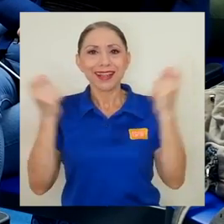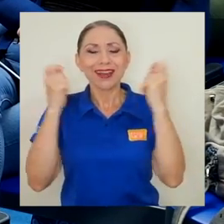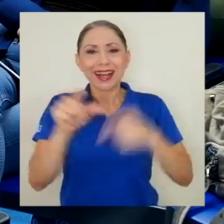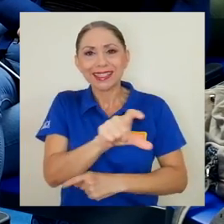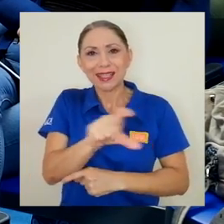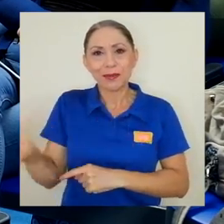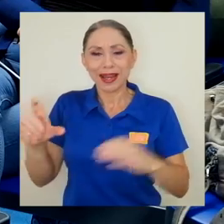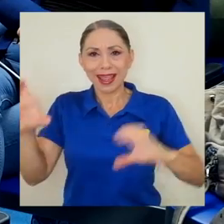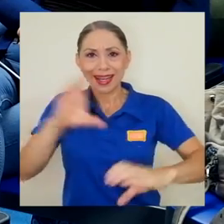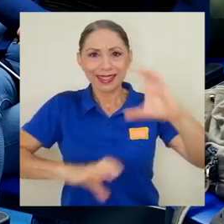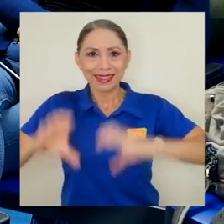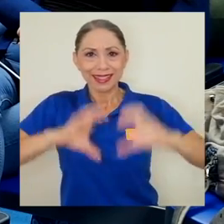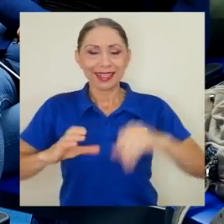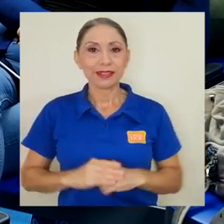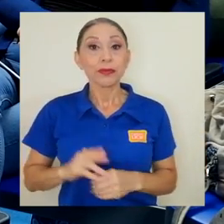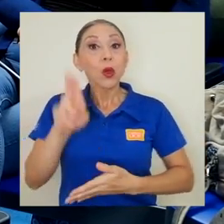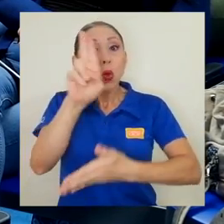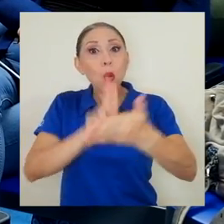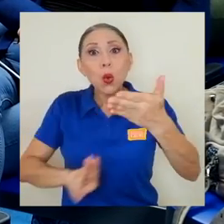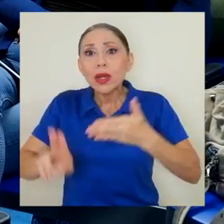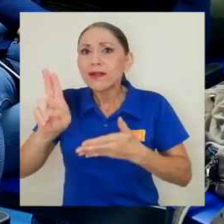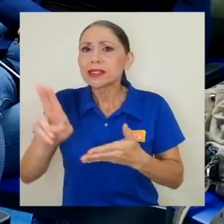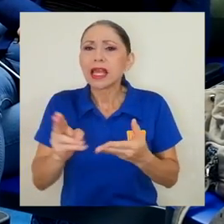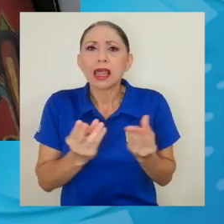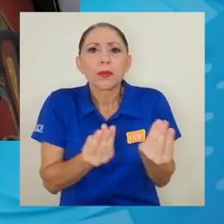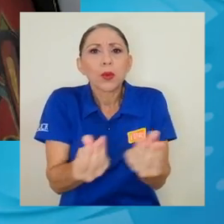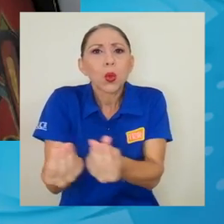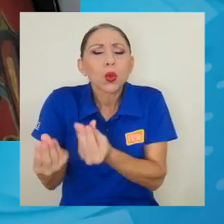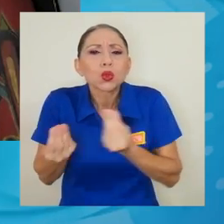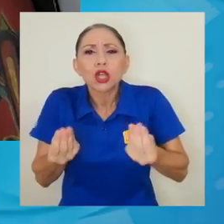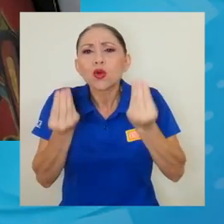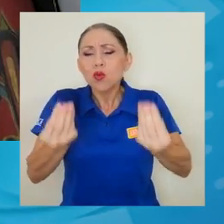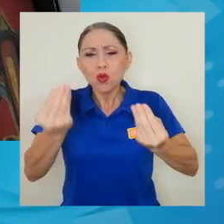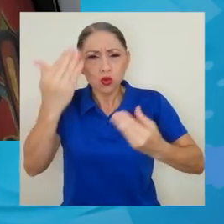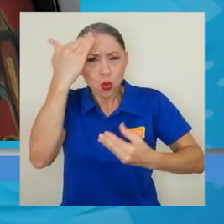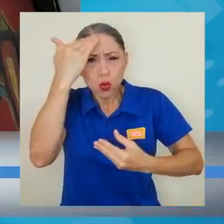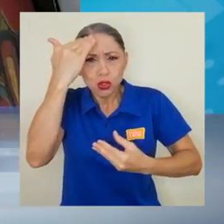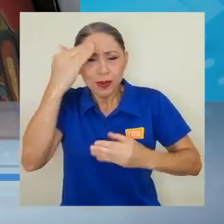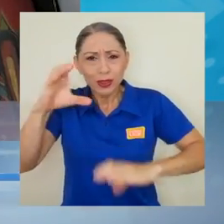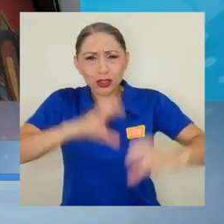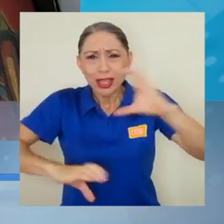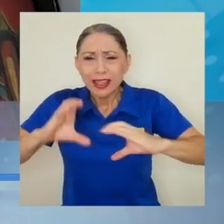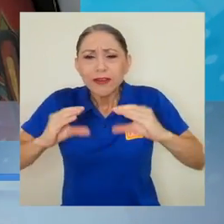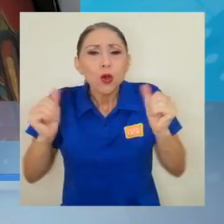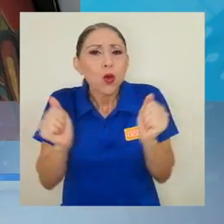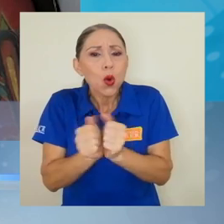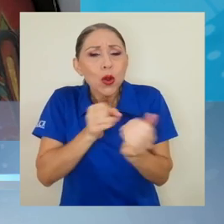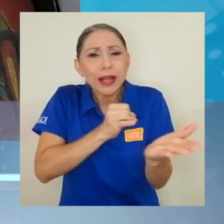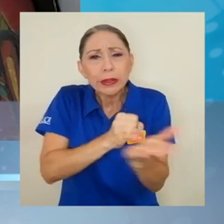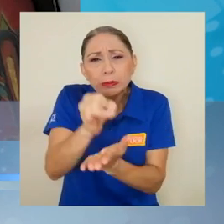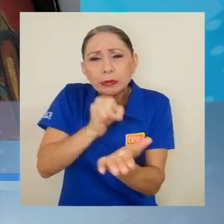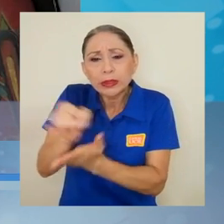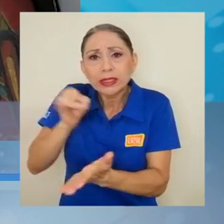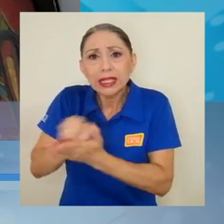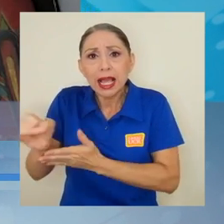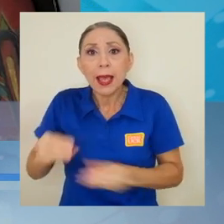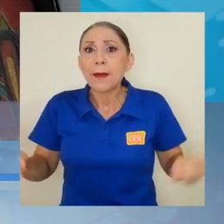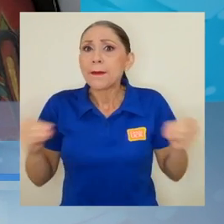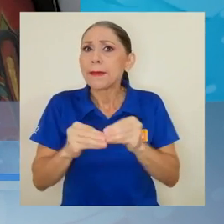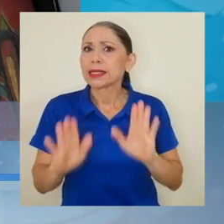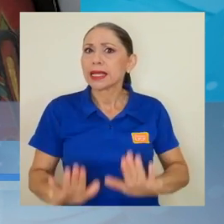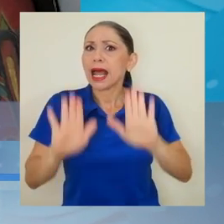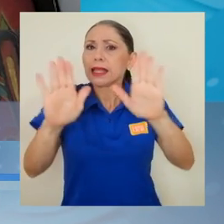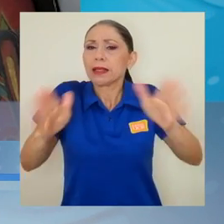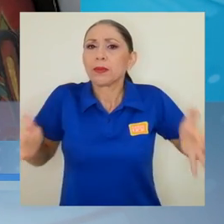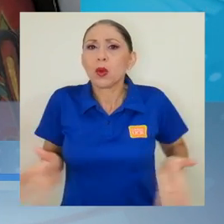celebrará la Semana de las Ciencias. La universidad, produciendo una gran cantidad de conocimiento científico a través de muchas investigaciones,